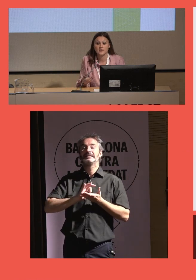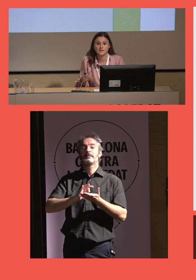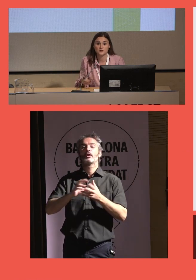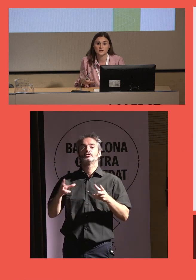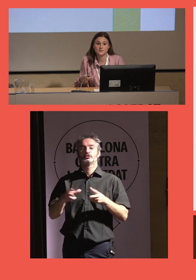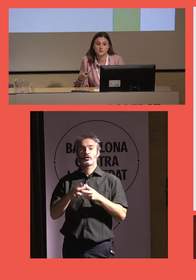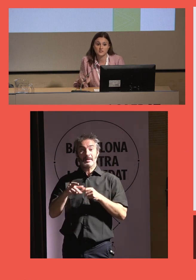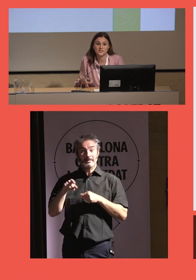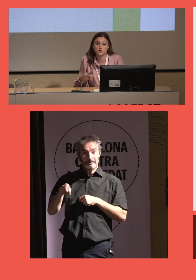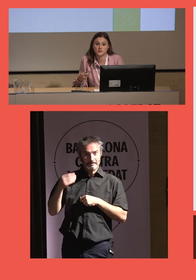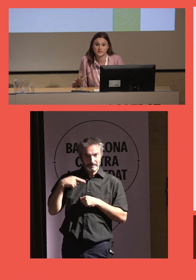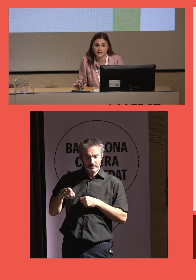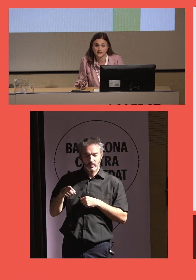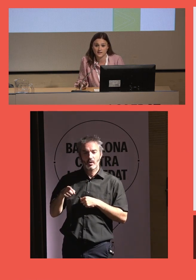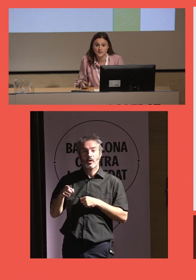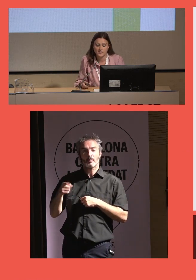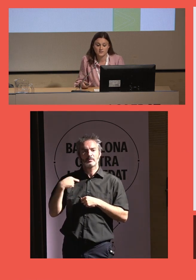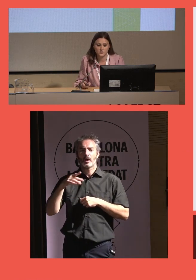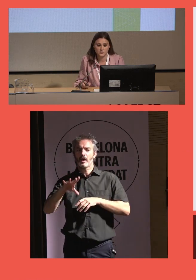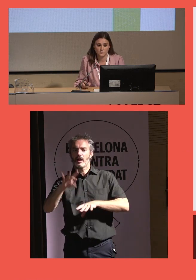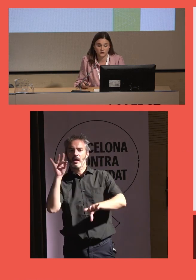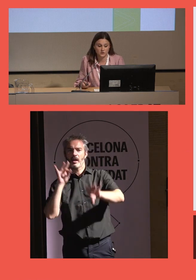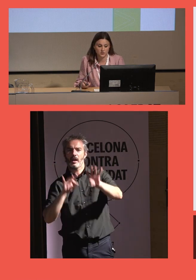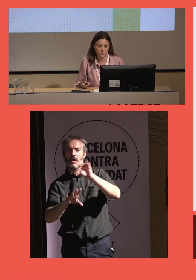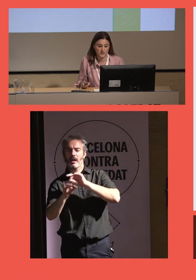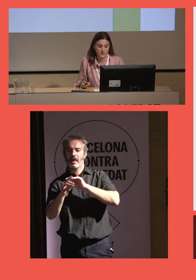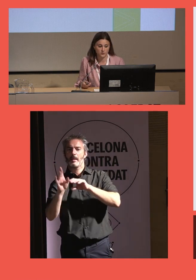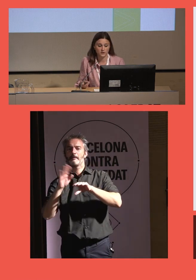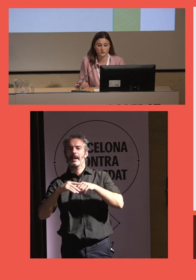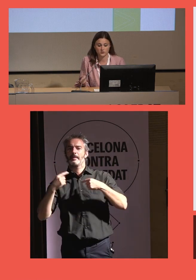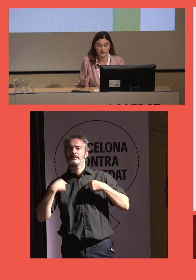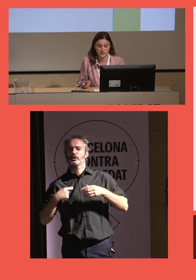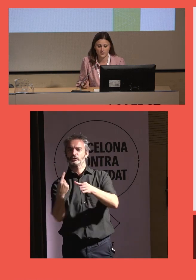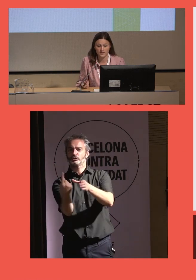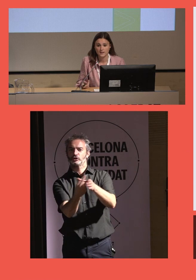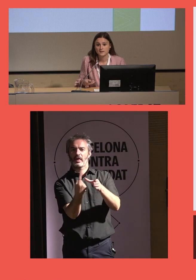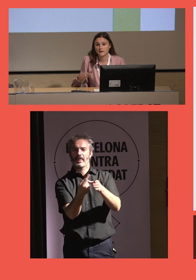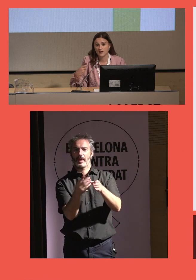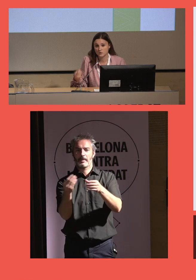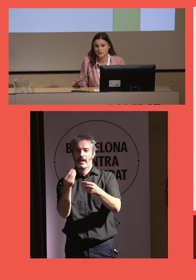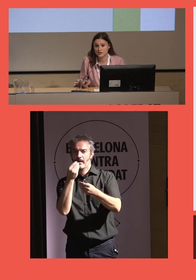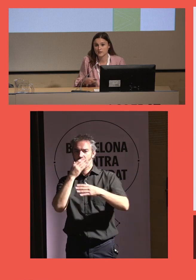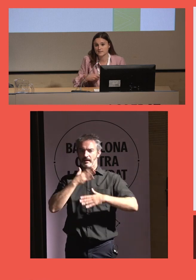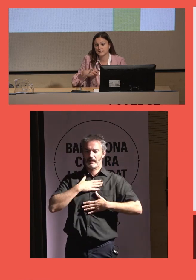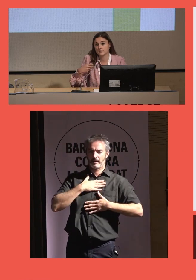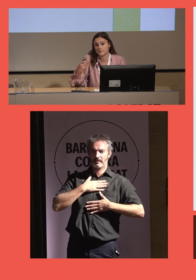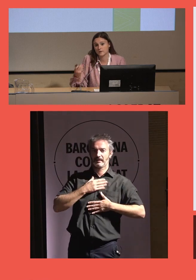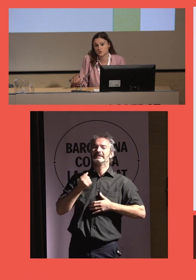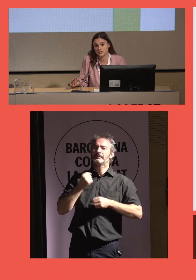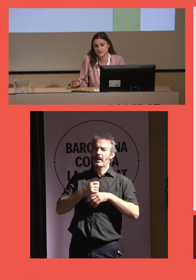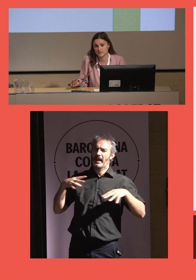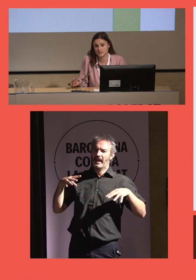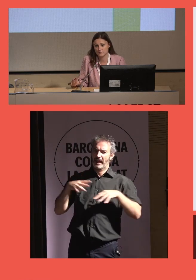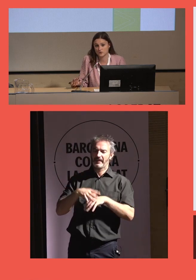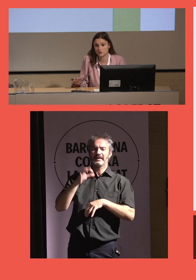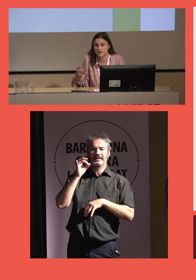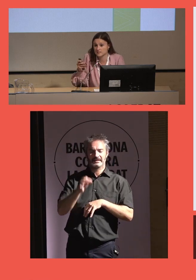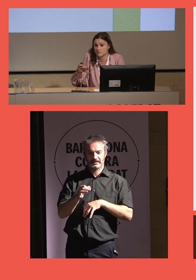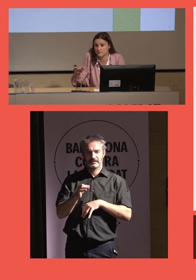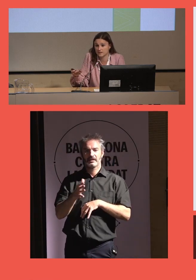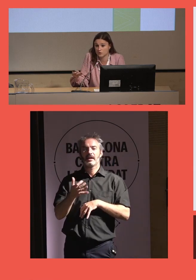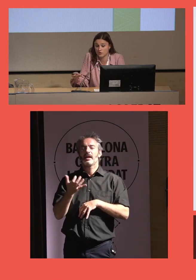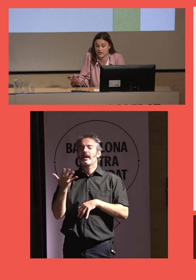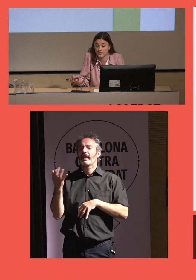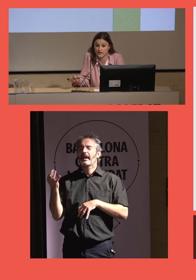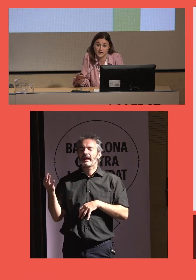sociales, que son las personas que nos detectan estos sentimientos de soledad, ¿no? Y nos los derivan. Trabajamos en red. Si vemos que tiene este sentimiento de